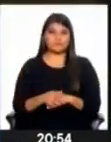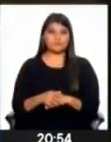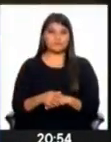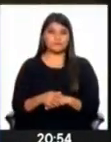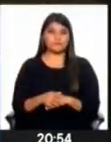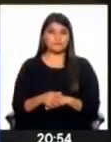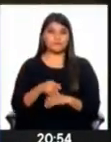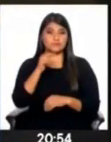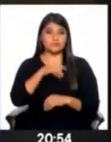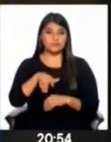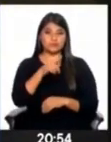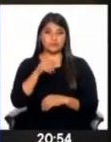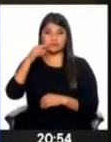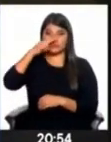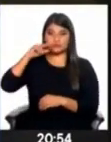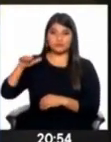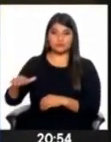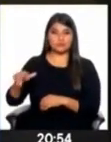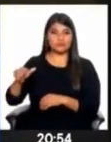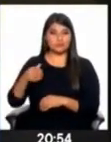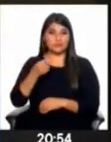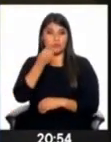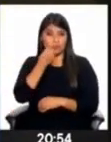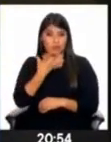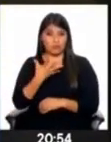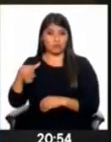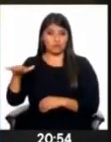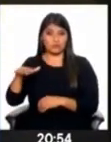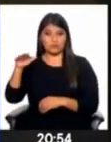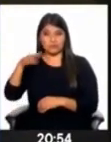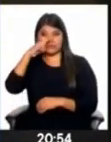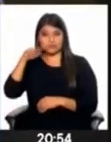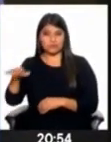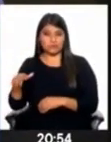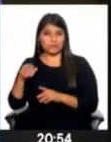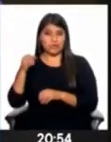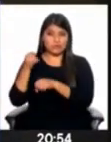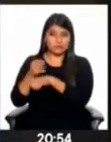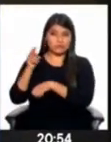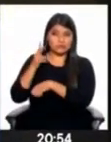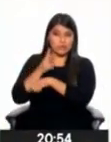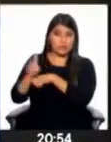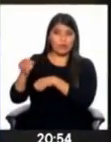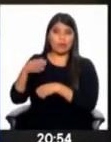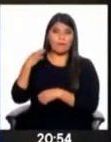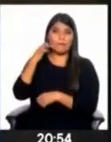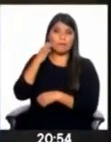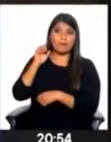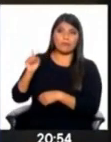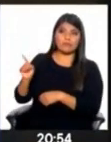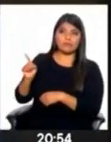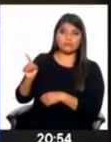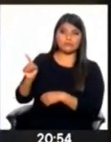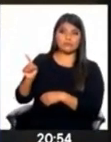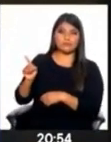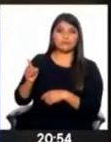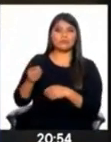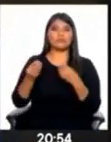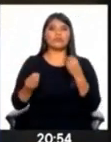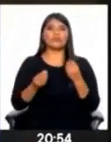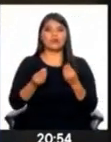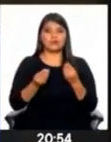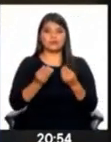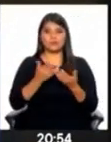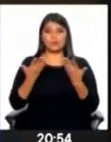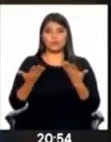amigable para un niño o niña adolescente que ha sido víctima de una violación sexual o que quiere denunciar a su papá. La vía para